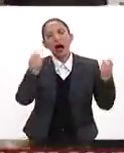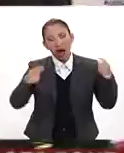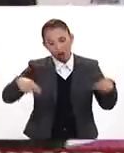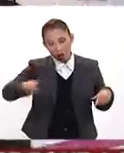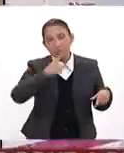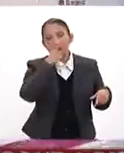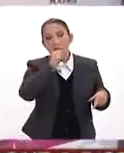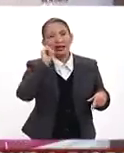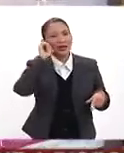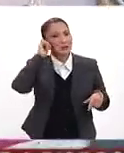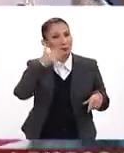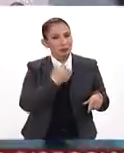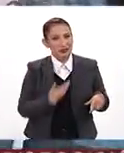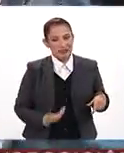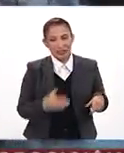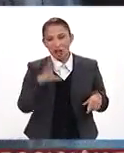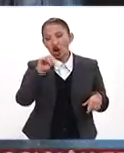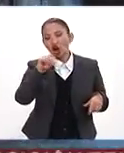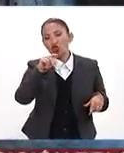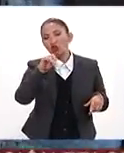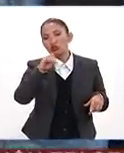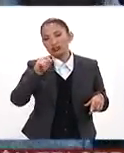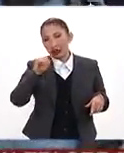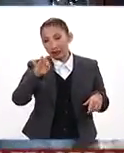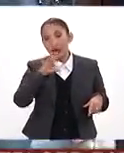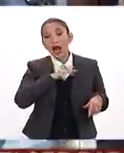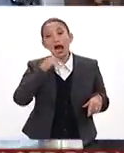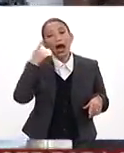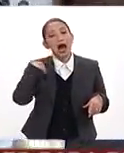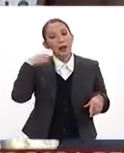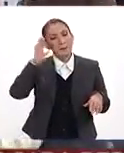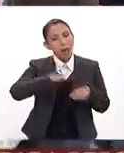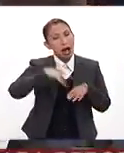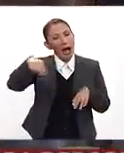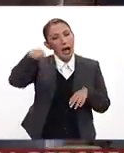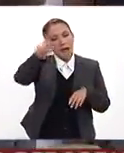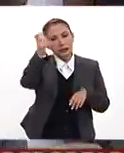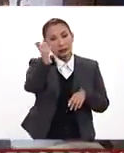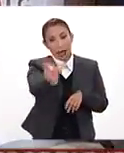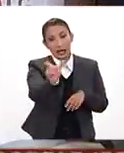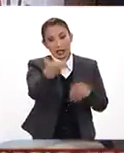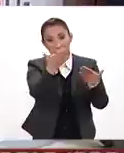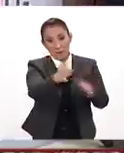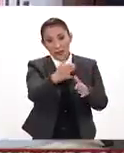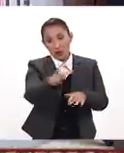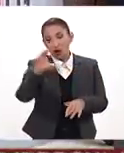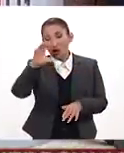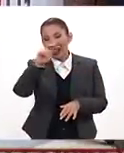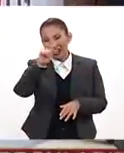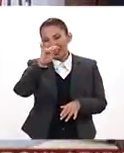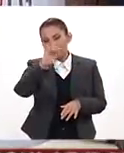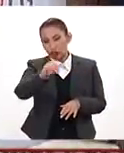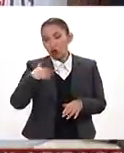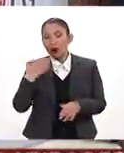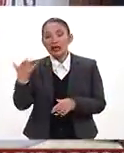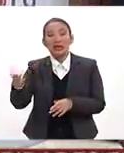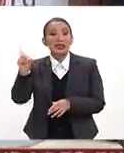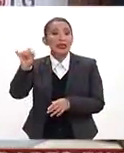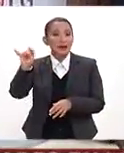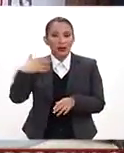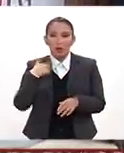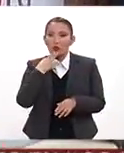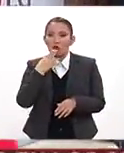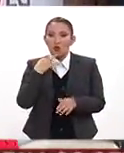como lo decía ayer el presidente de Conducef, hay también un uso mucho más intensivo de las tarjetas, tanto tarjetas de crédito como tarjetas de